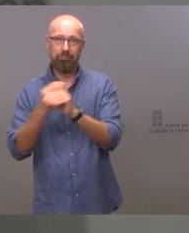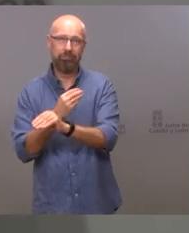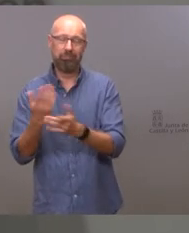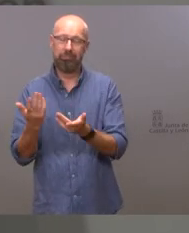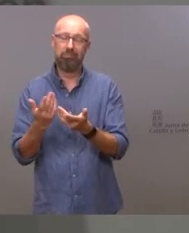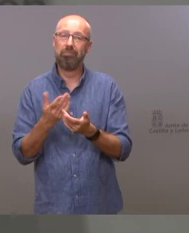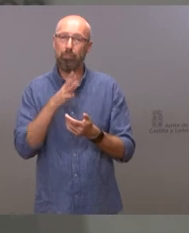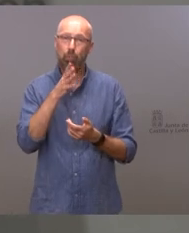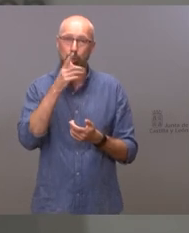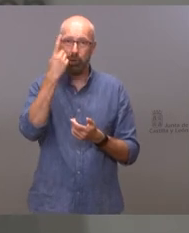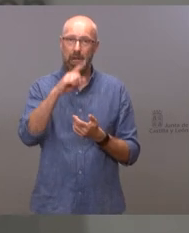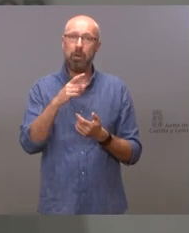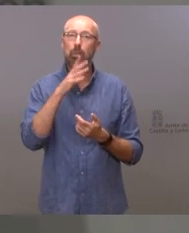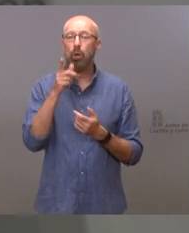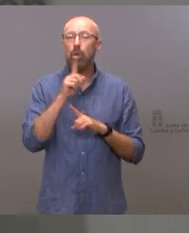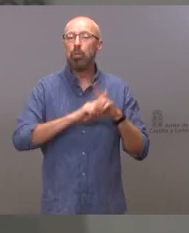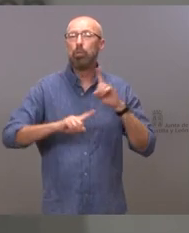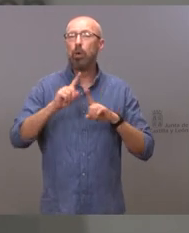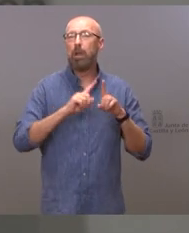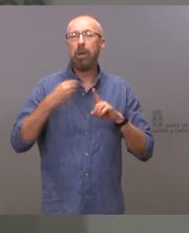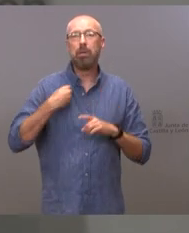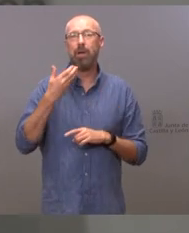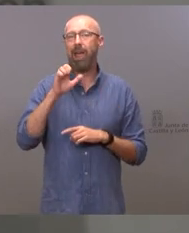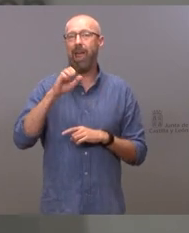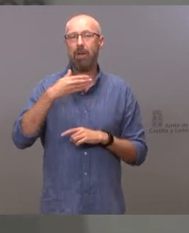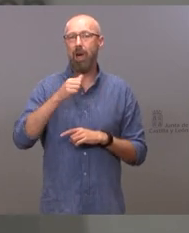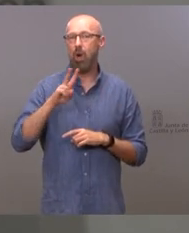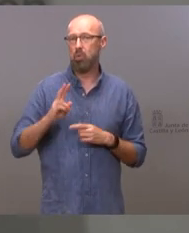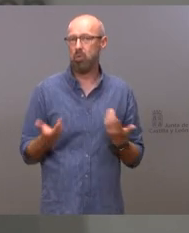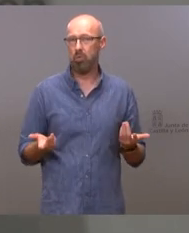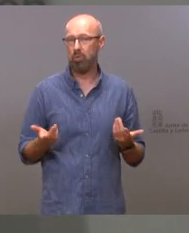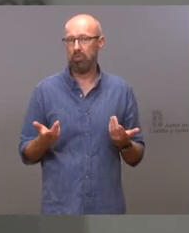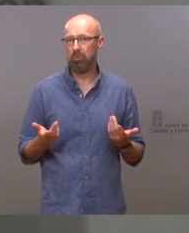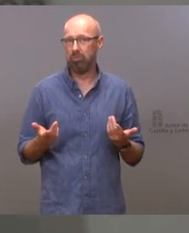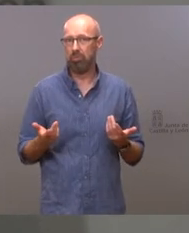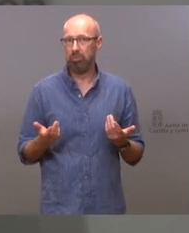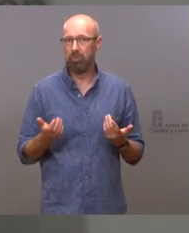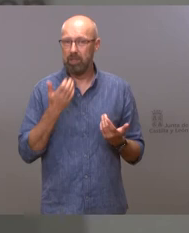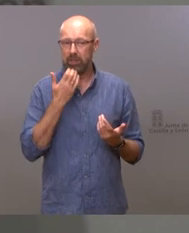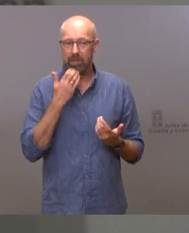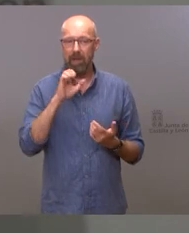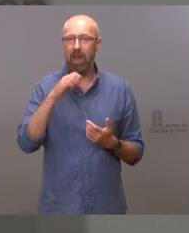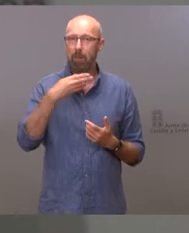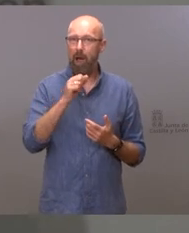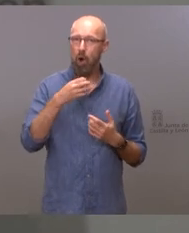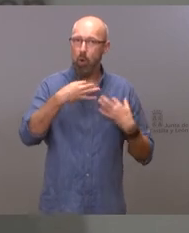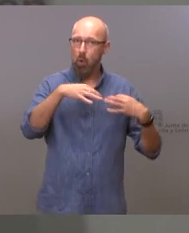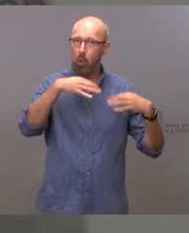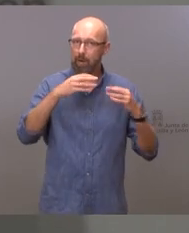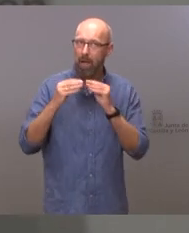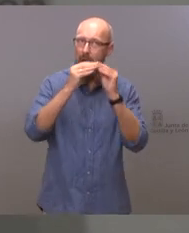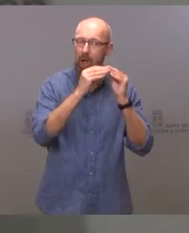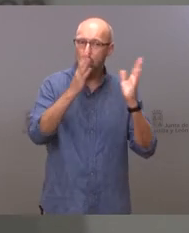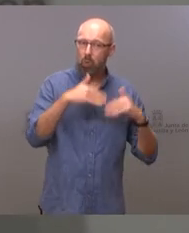porque tenemos un problema con la EBAU y el hecho de no tener una EBAU única nos perjudica en este